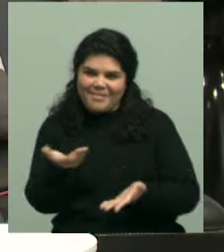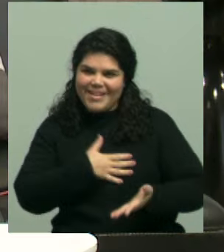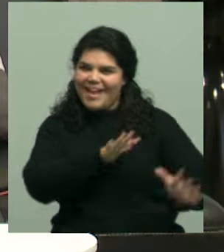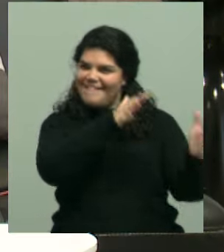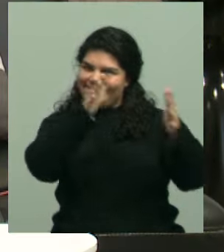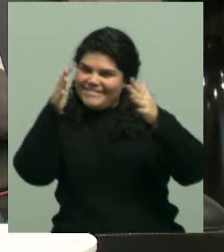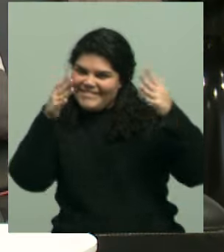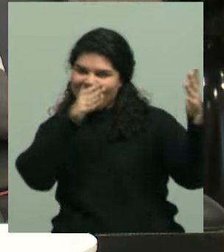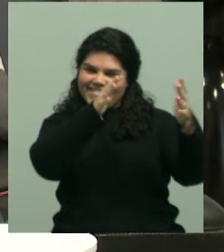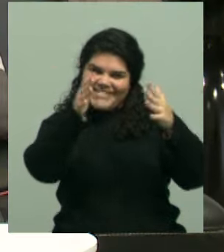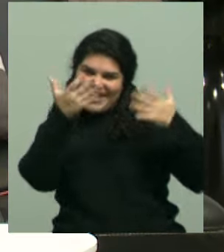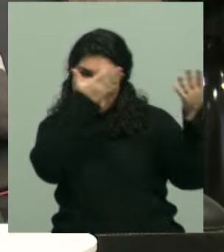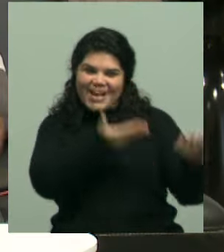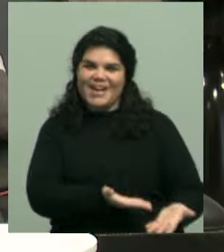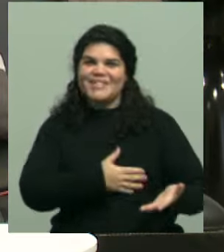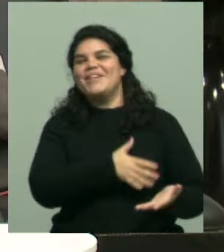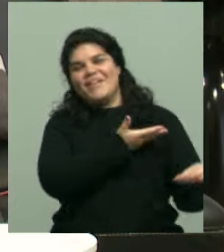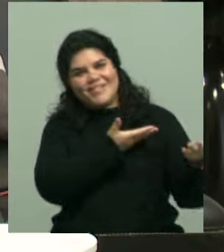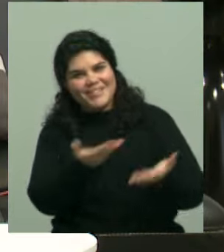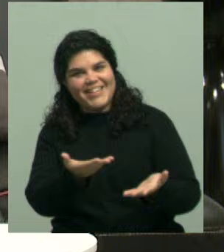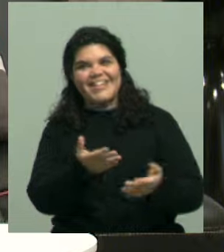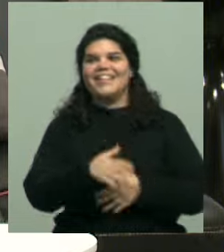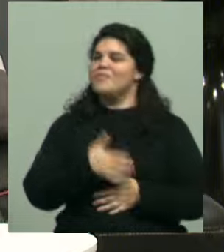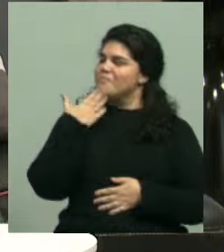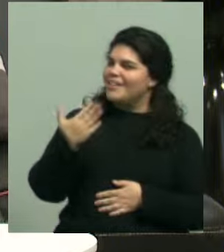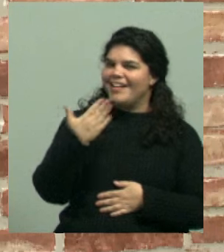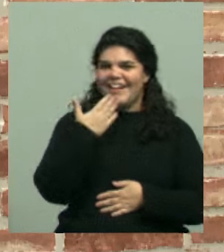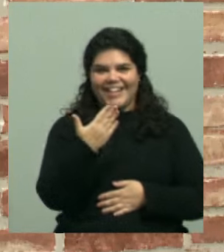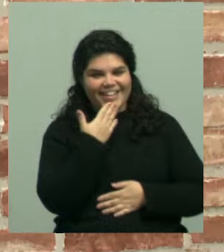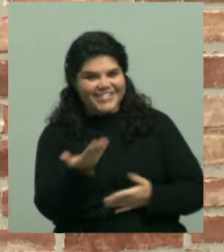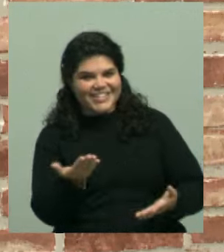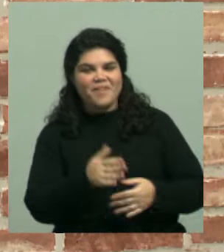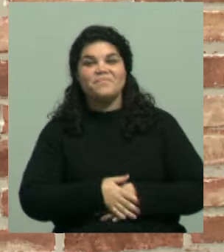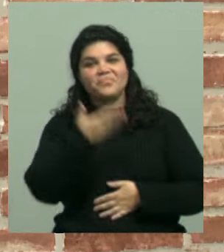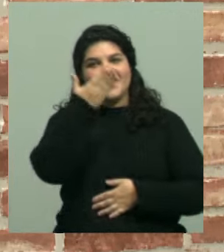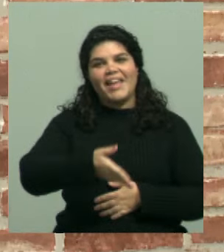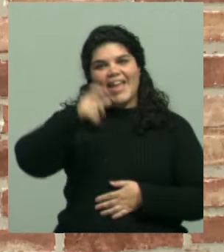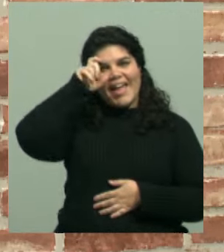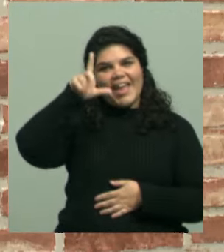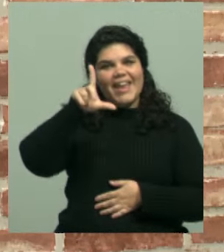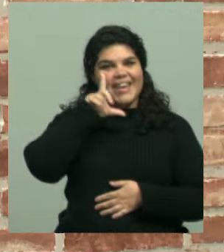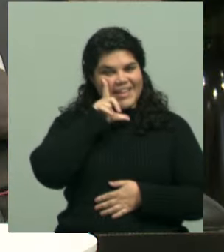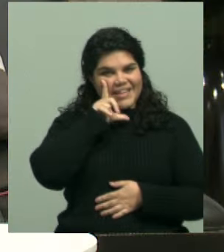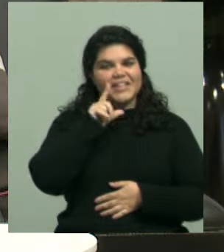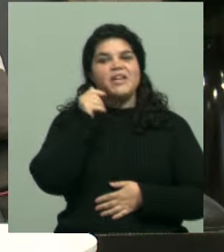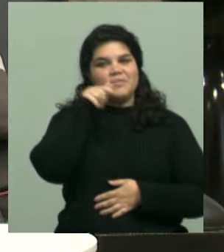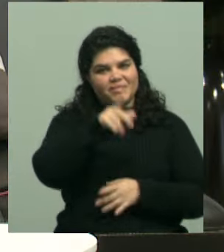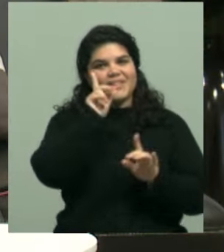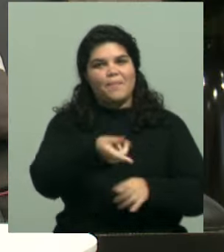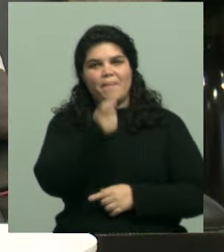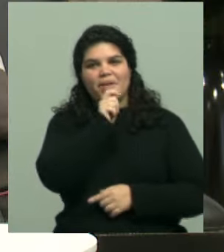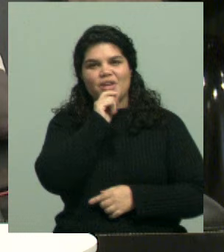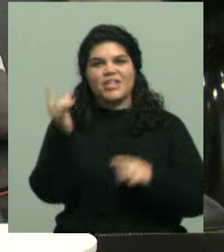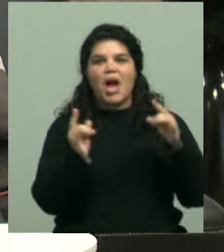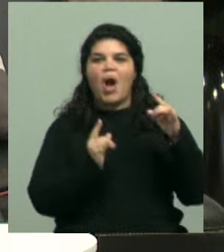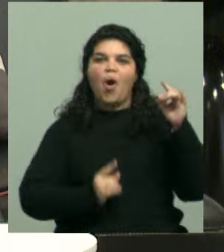aplausos. Aplausos, por favor. Gracias, gracias. Y también vamos a presentar a Eli Montesinos, periodista de Unidiversidad,